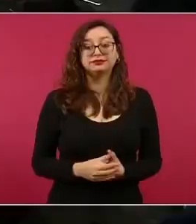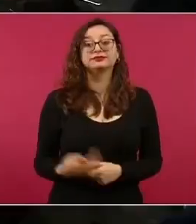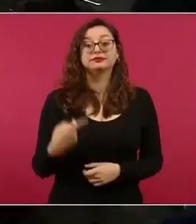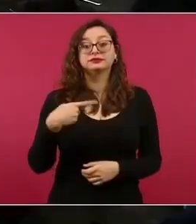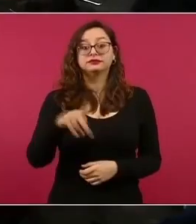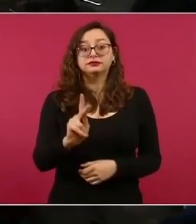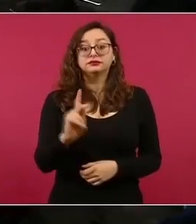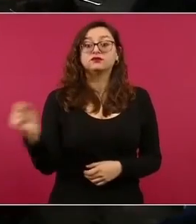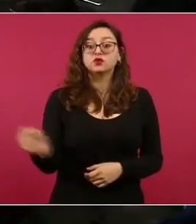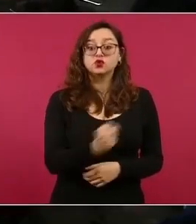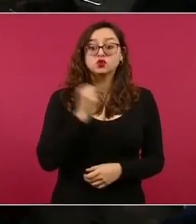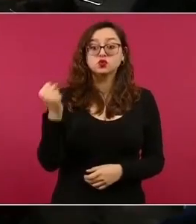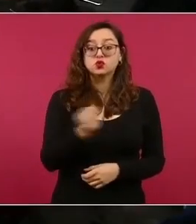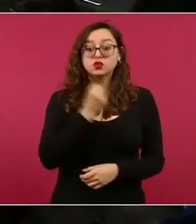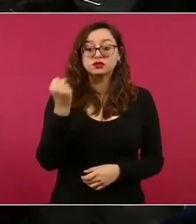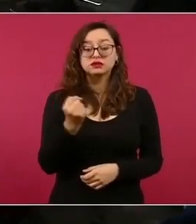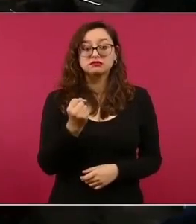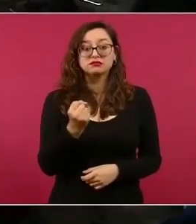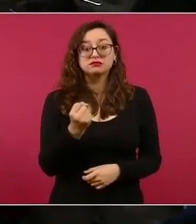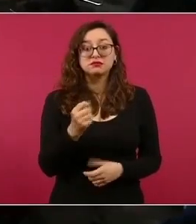de todas maneras